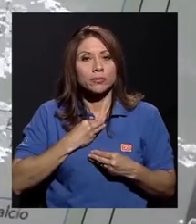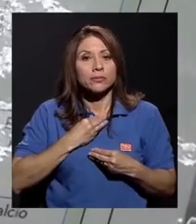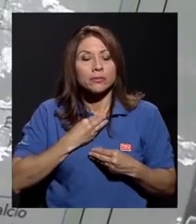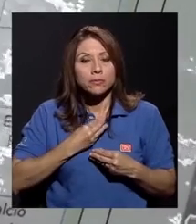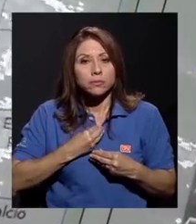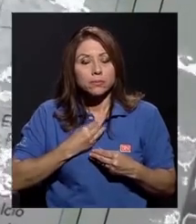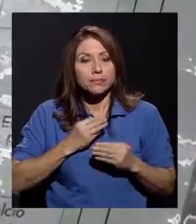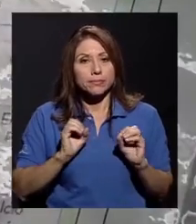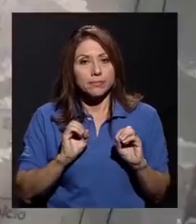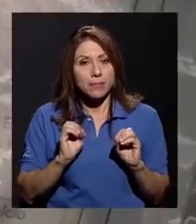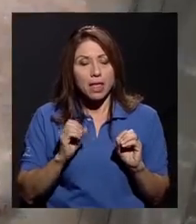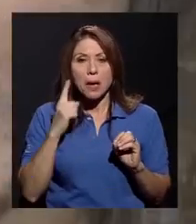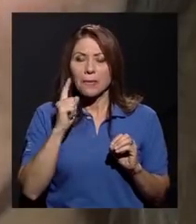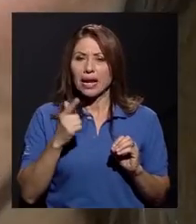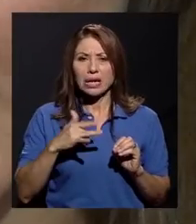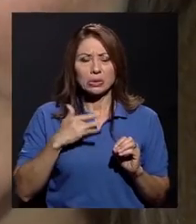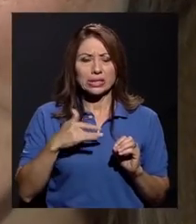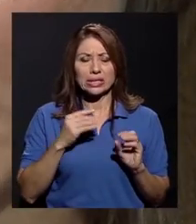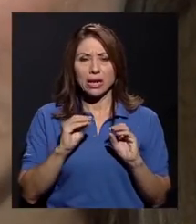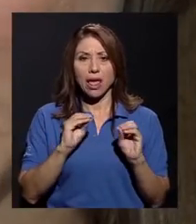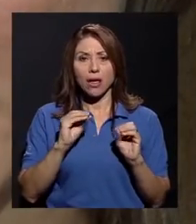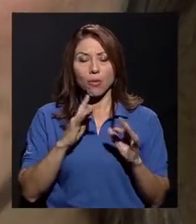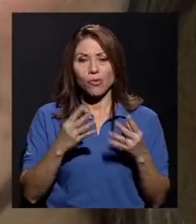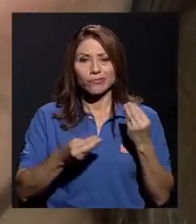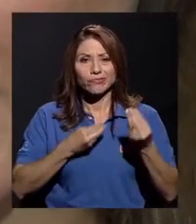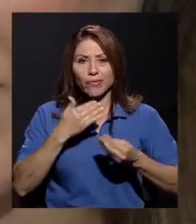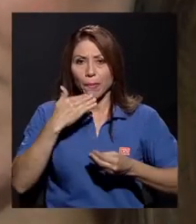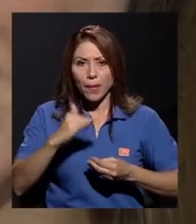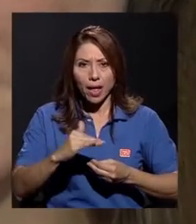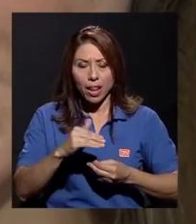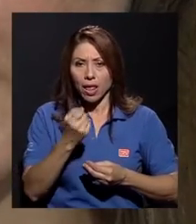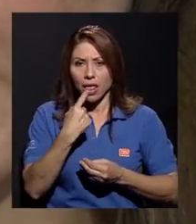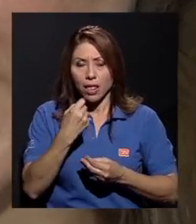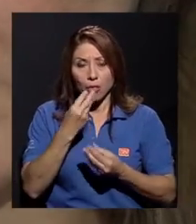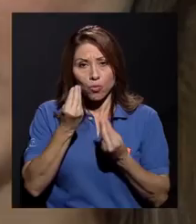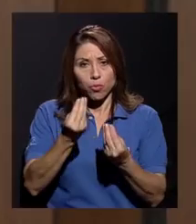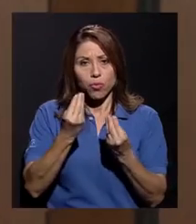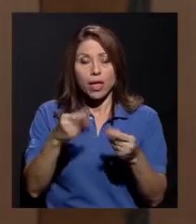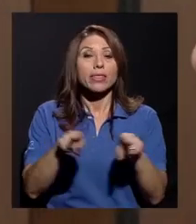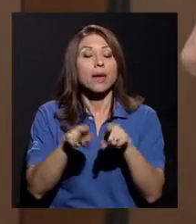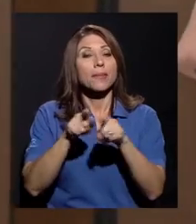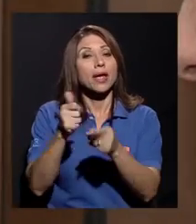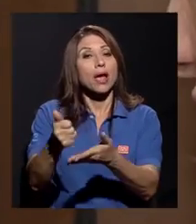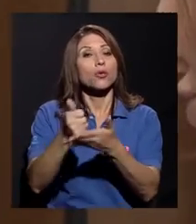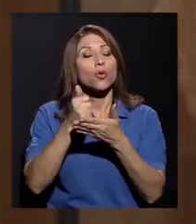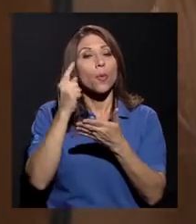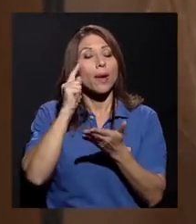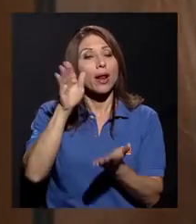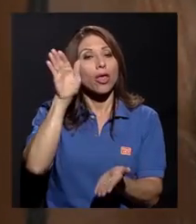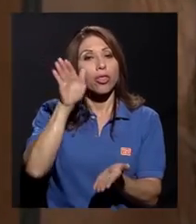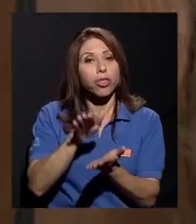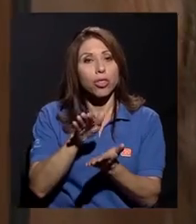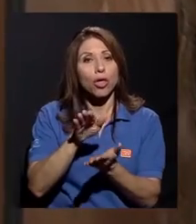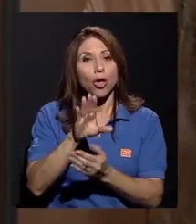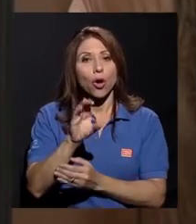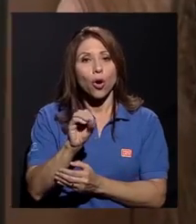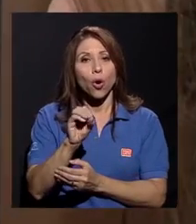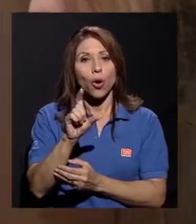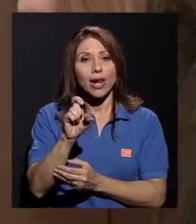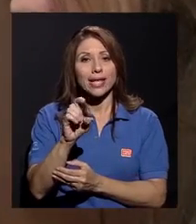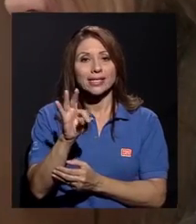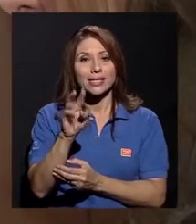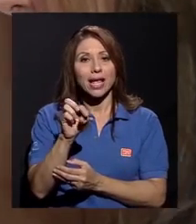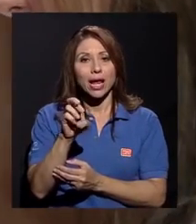para que no me cayera mal. También me ayudó para bajar el colesterol, los triglicéridos,